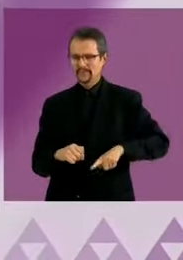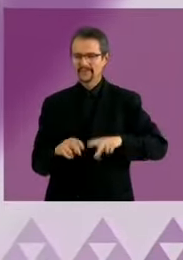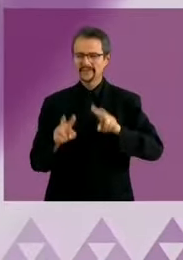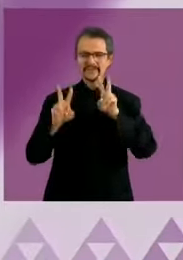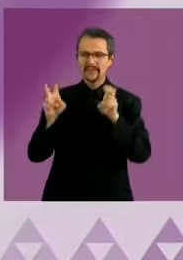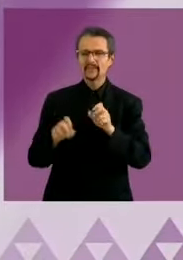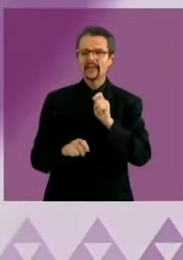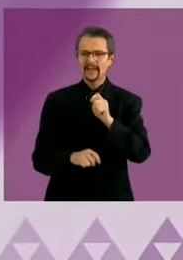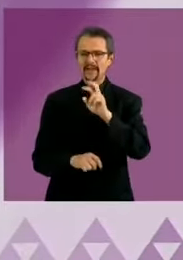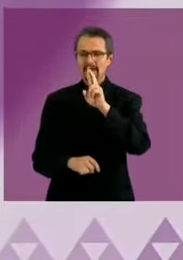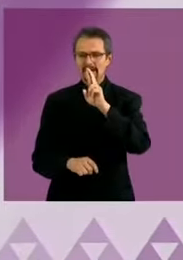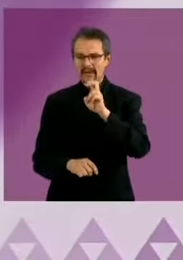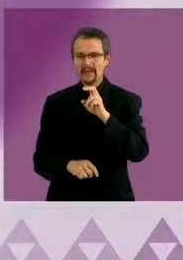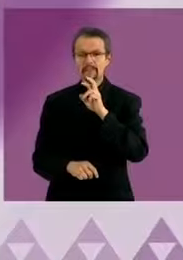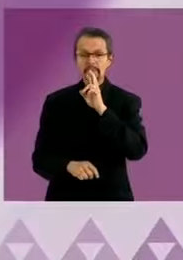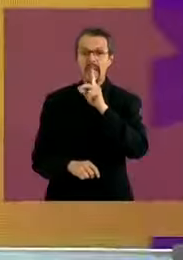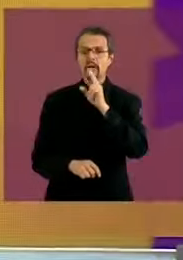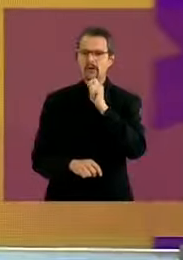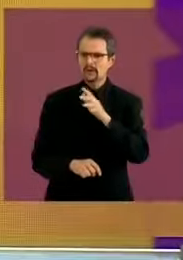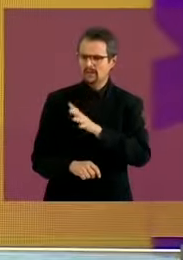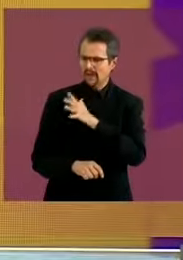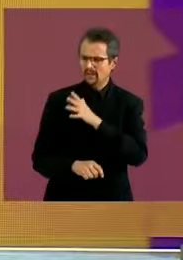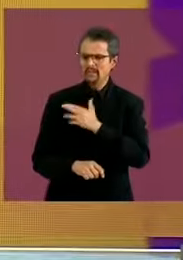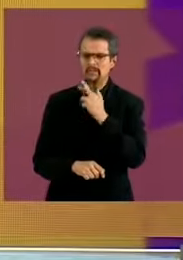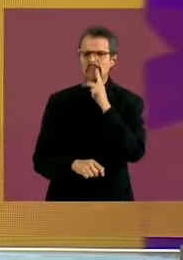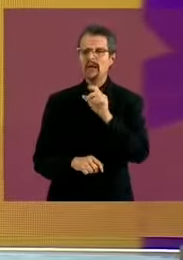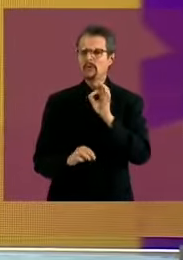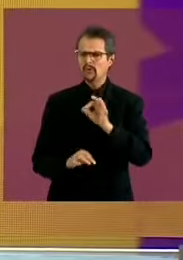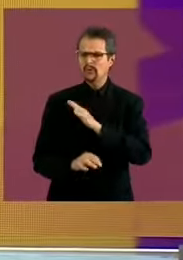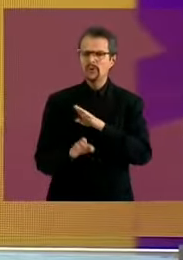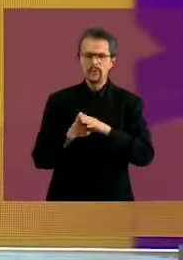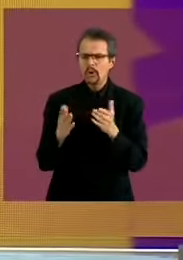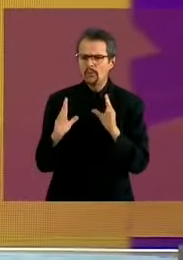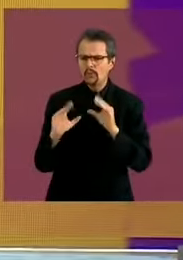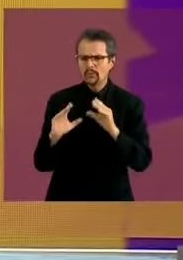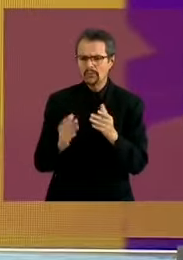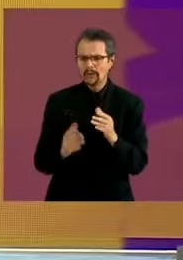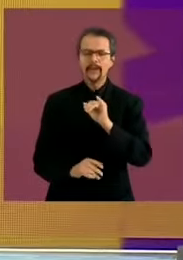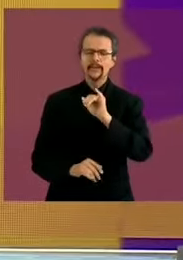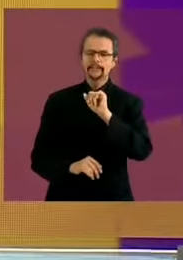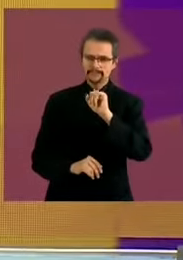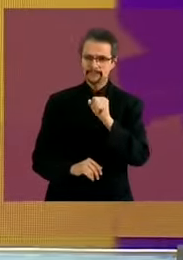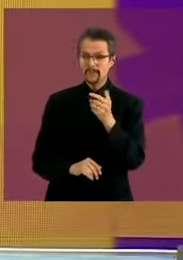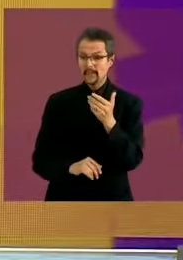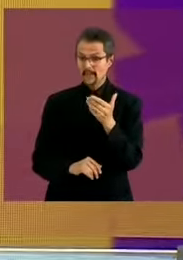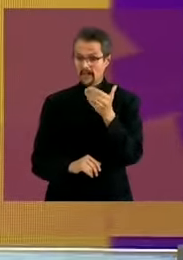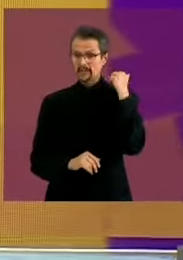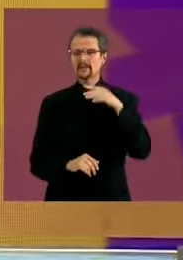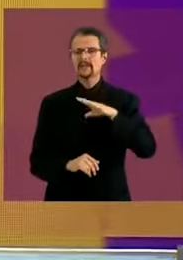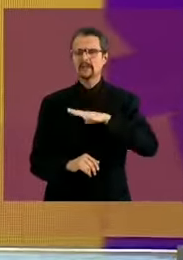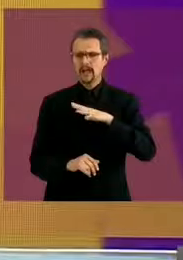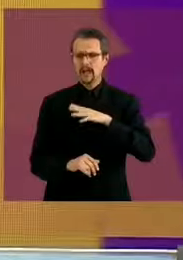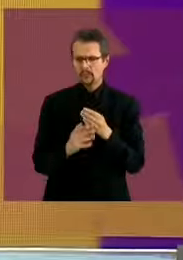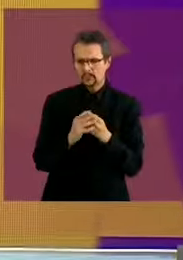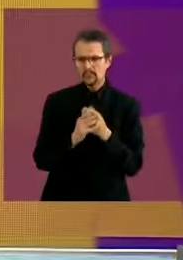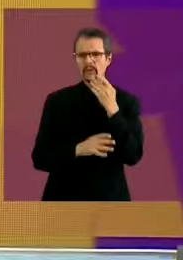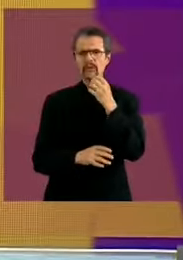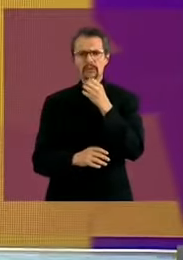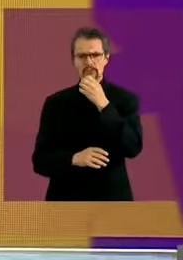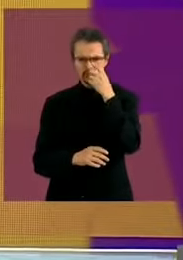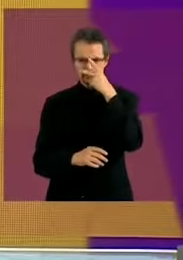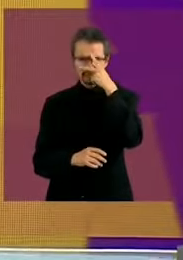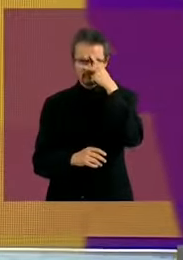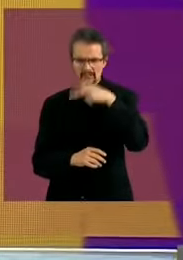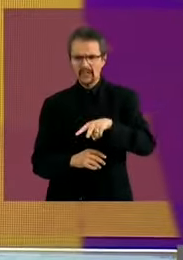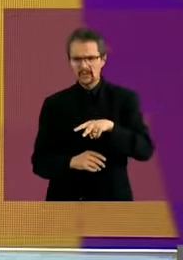calidad en la educación. Sí, recientemente se puso en marcha la nueva Escuela Mexicana con